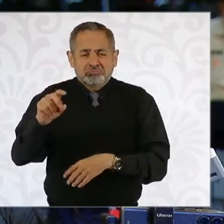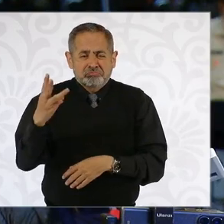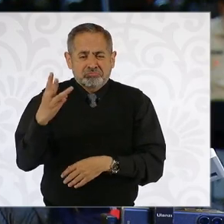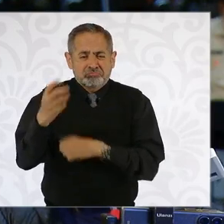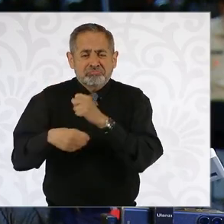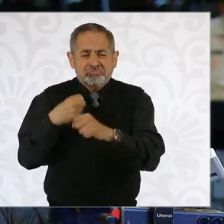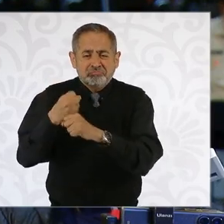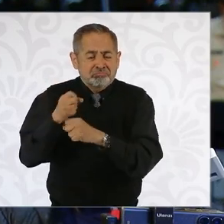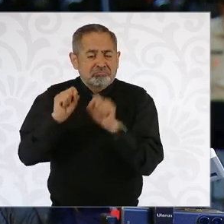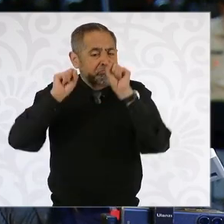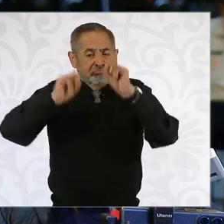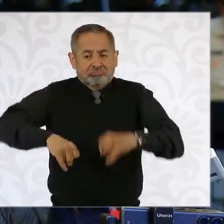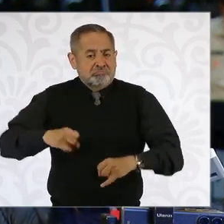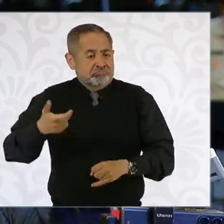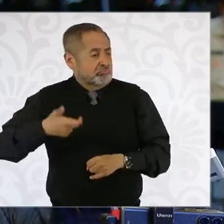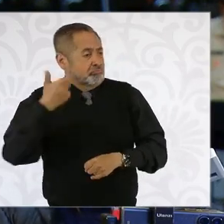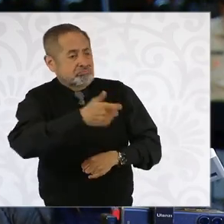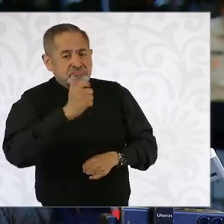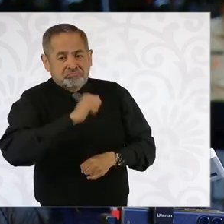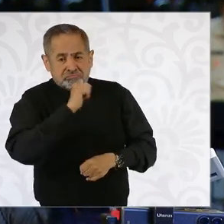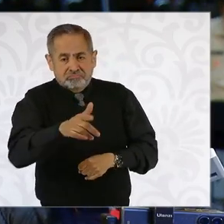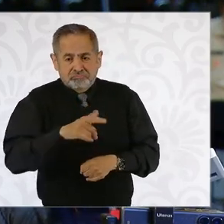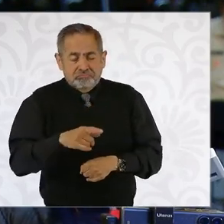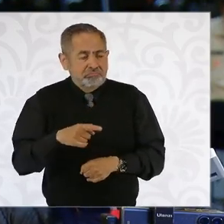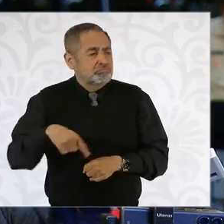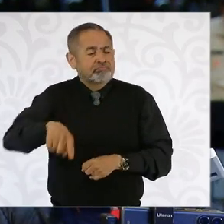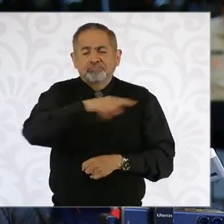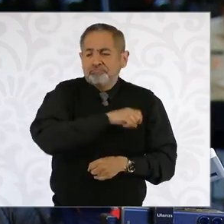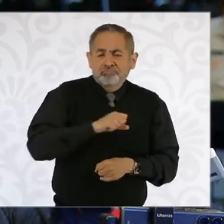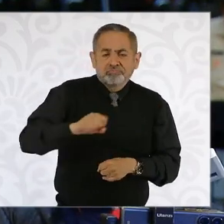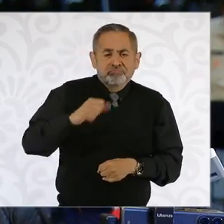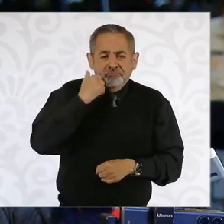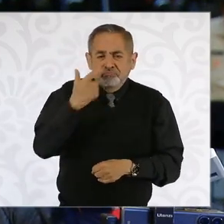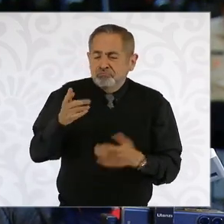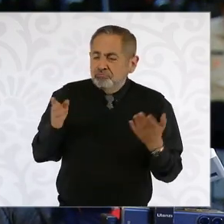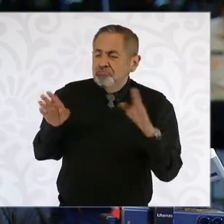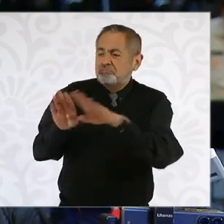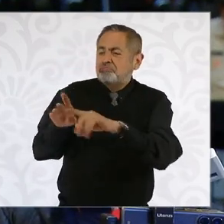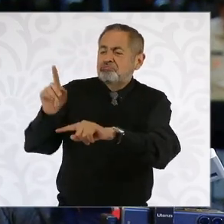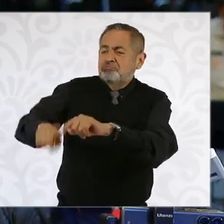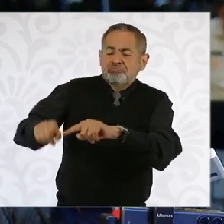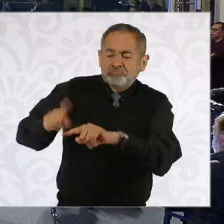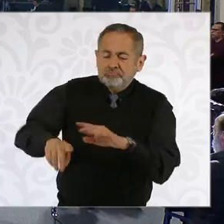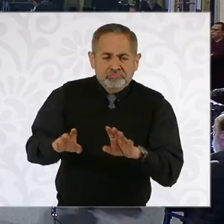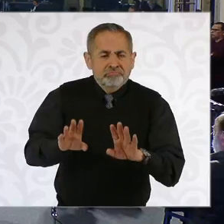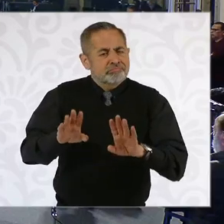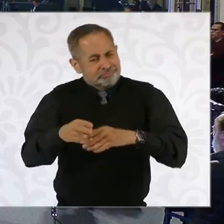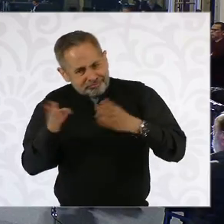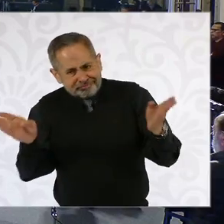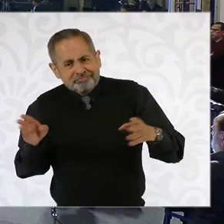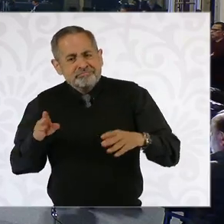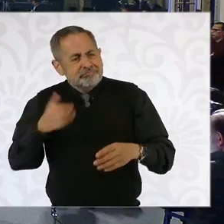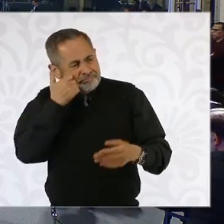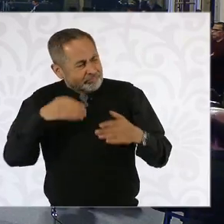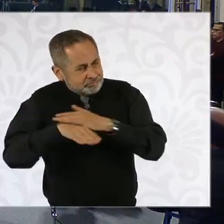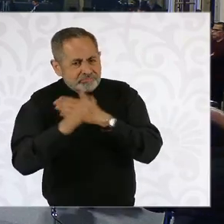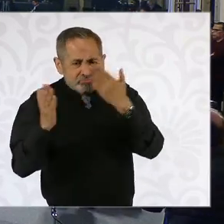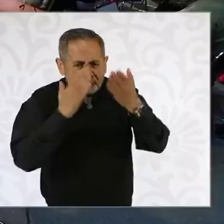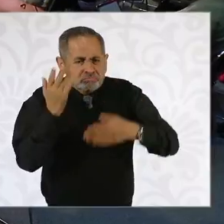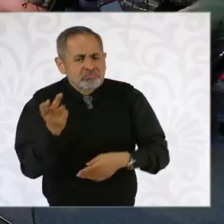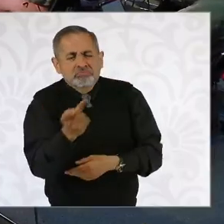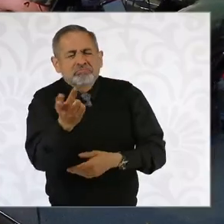años vigentes, y frenando justamente el acceso de muchos jóvenes que quisieran estudiar en la Universidad de Sonora. Sí,